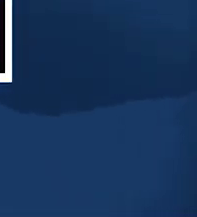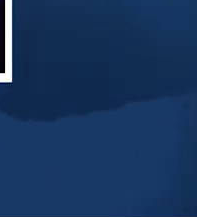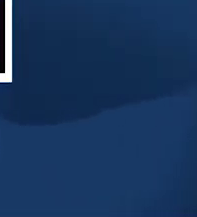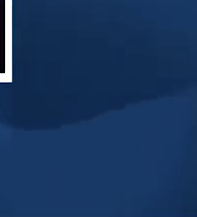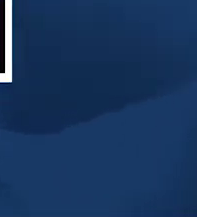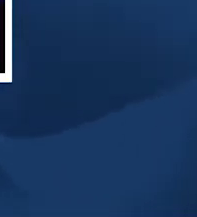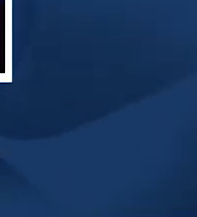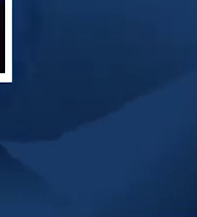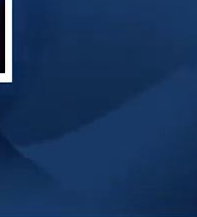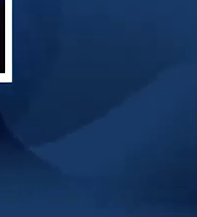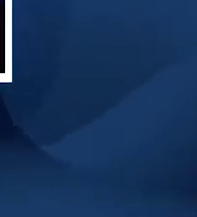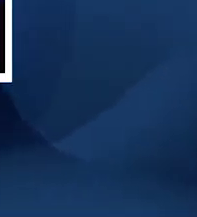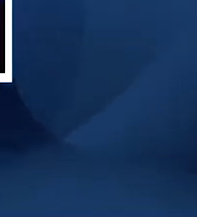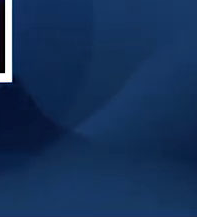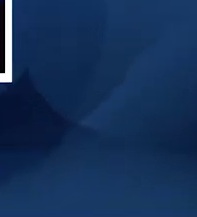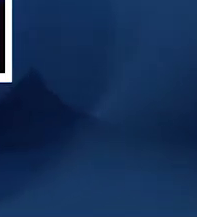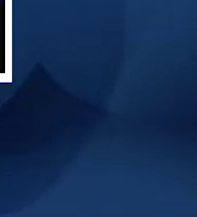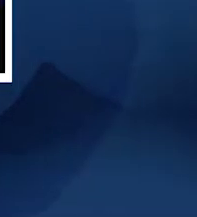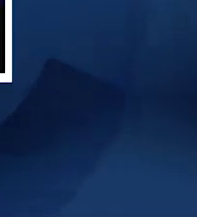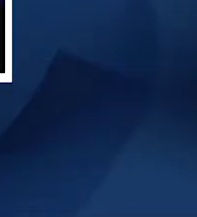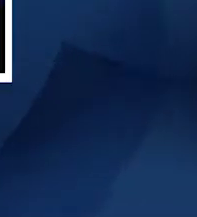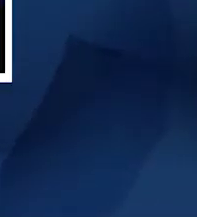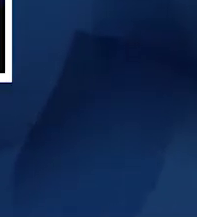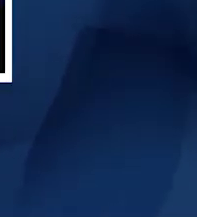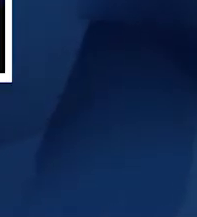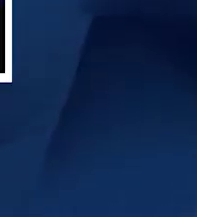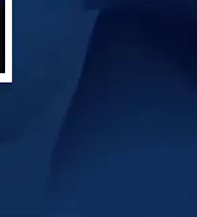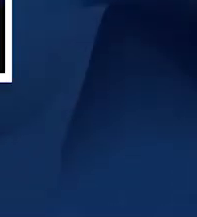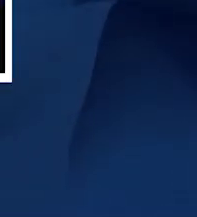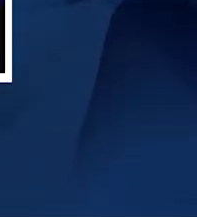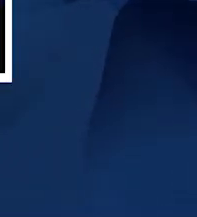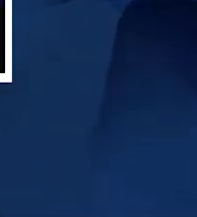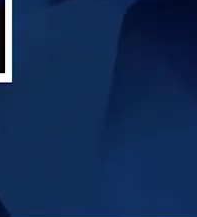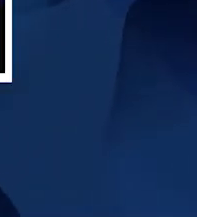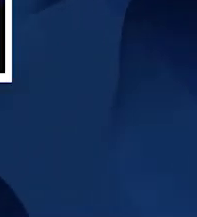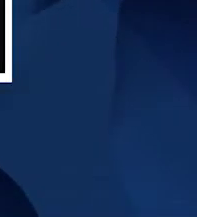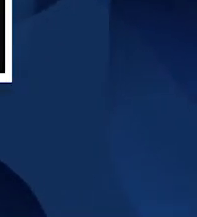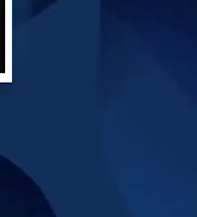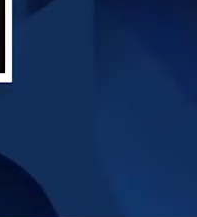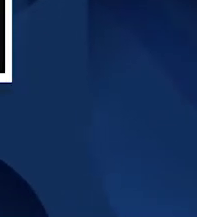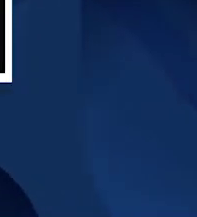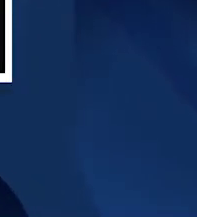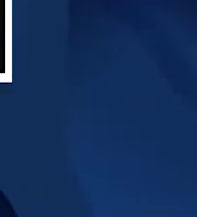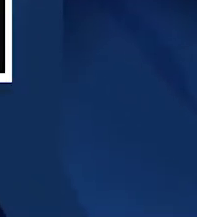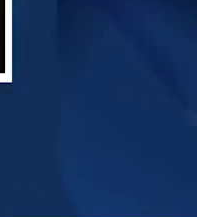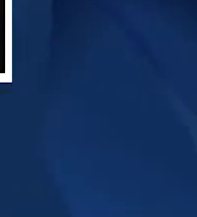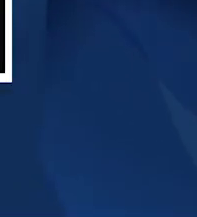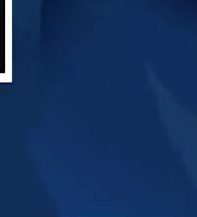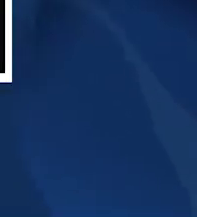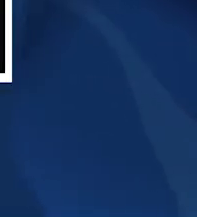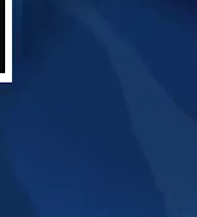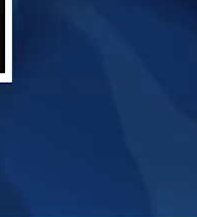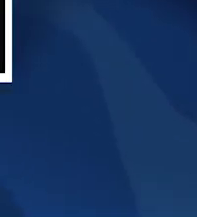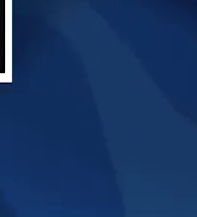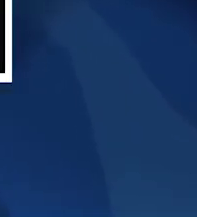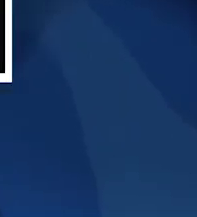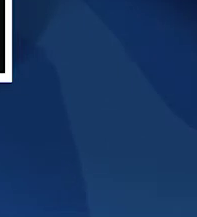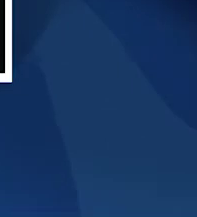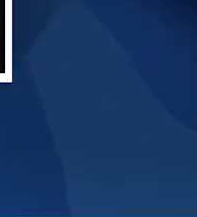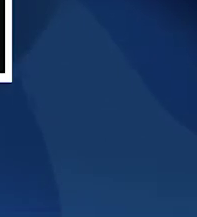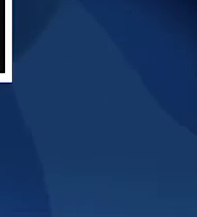para su esposo!